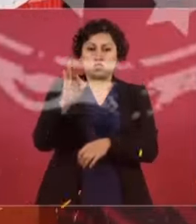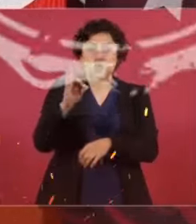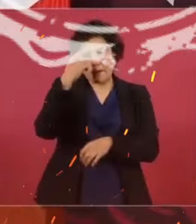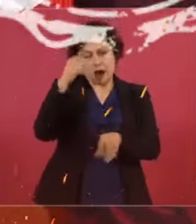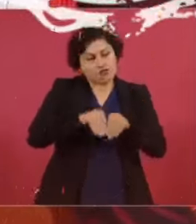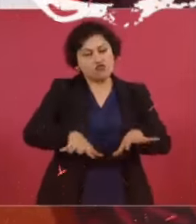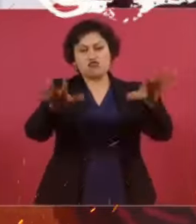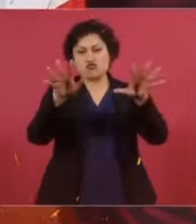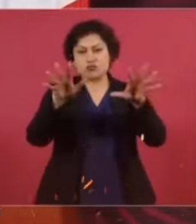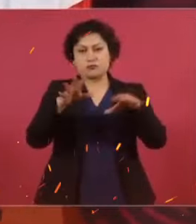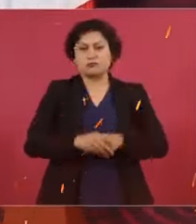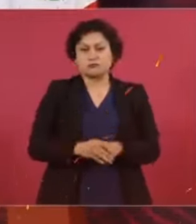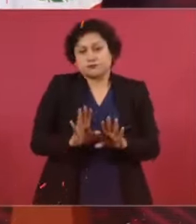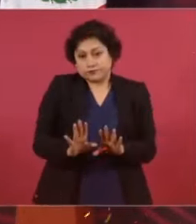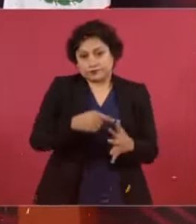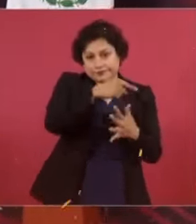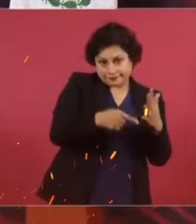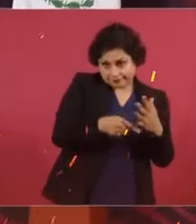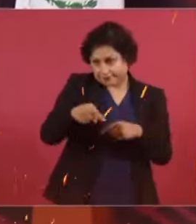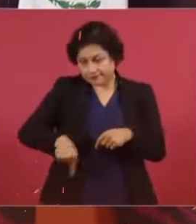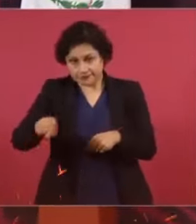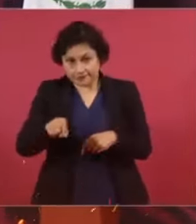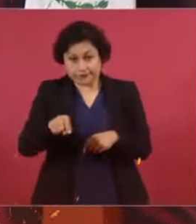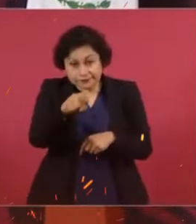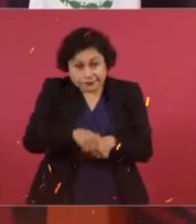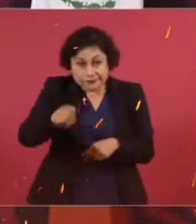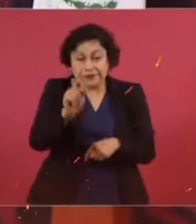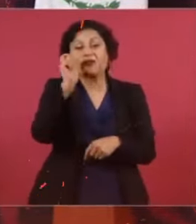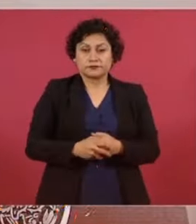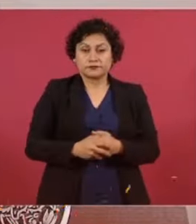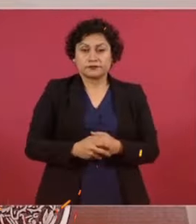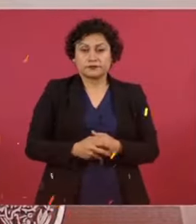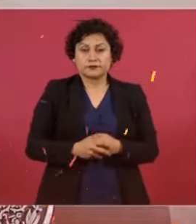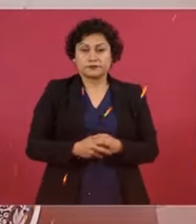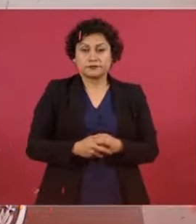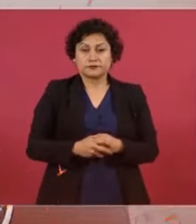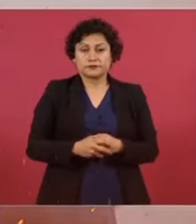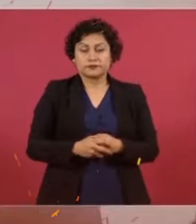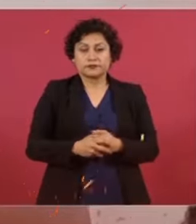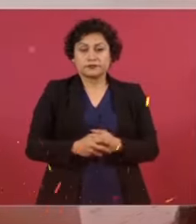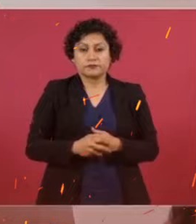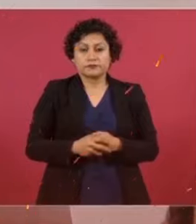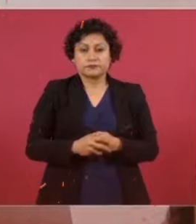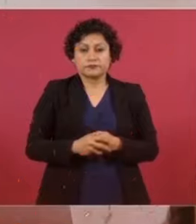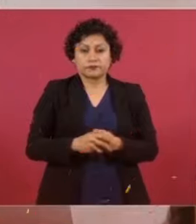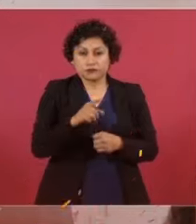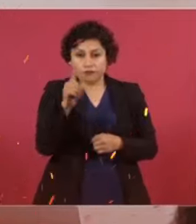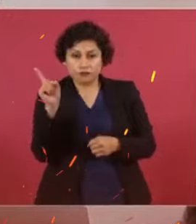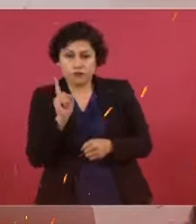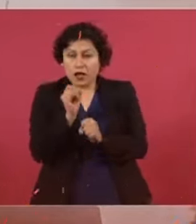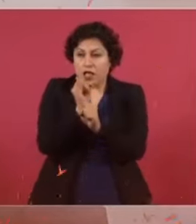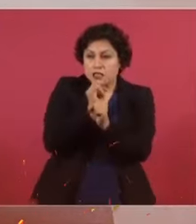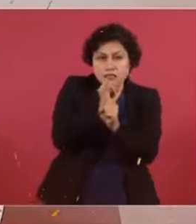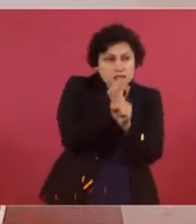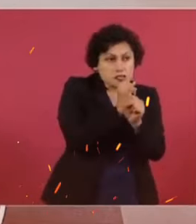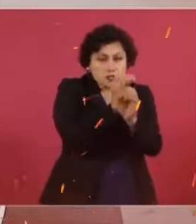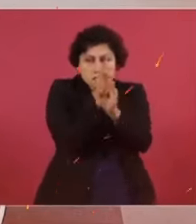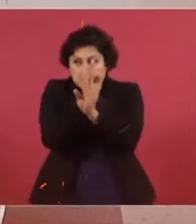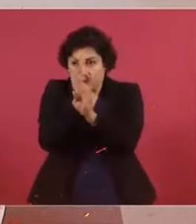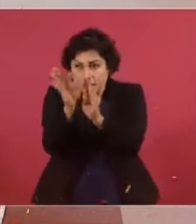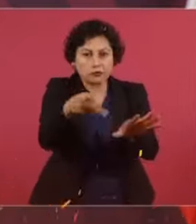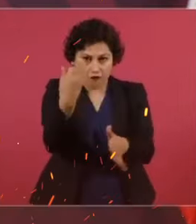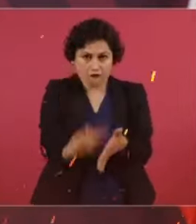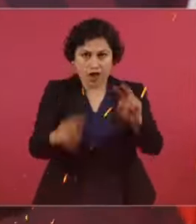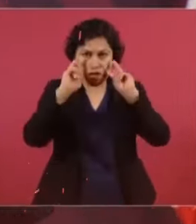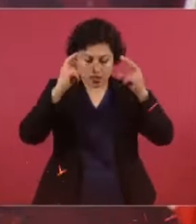A ustedes, con todo respeto, les da mucho por ver la paja en el ojo ajeno y no la